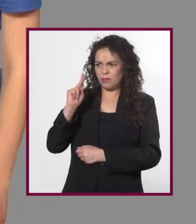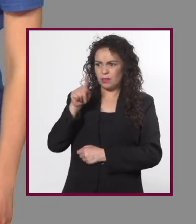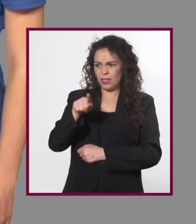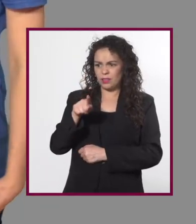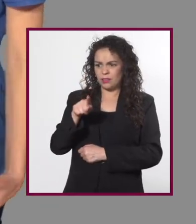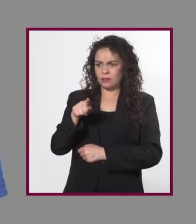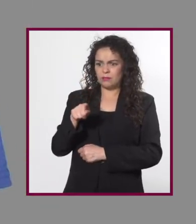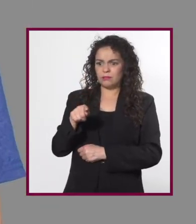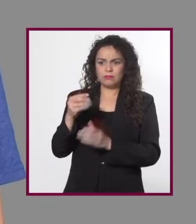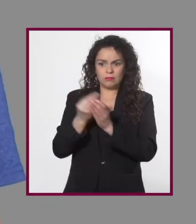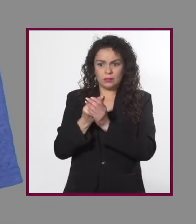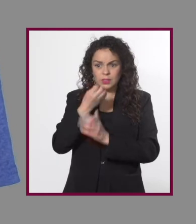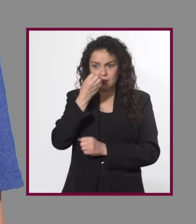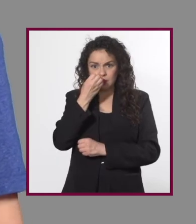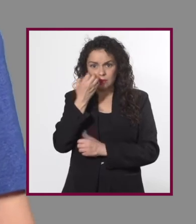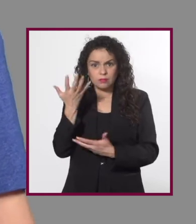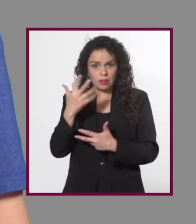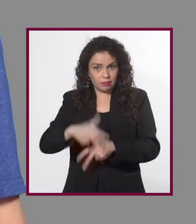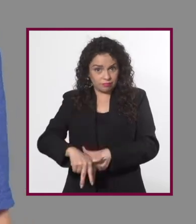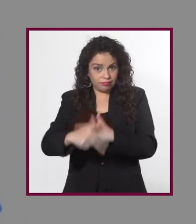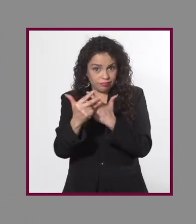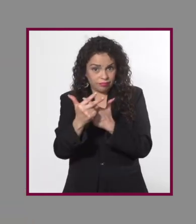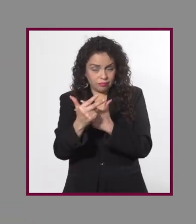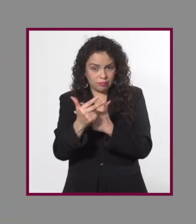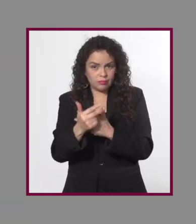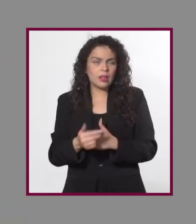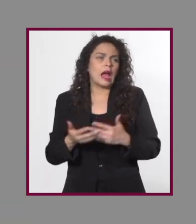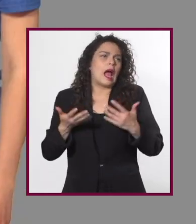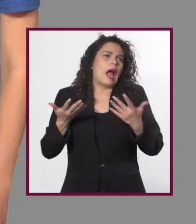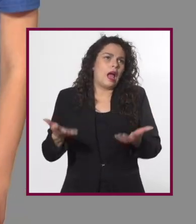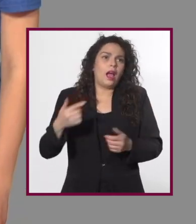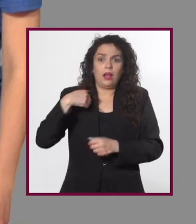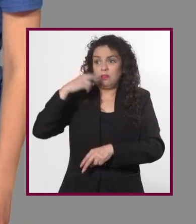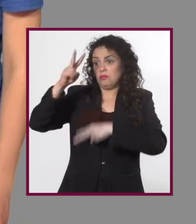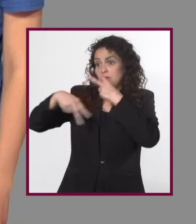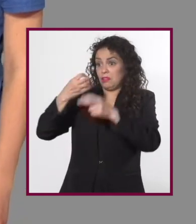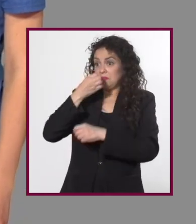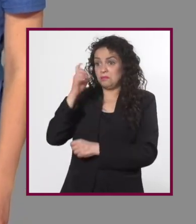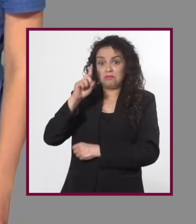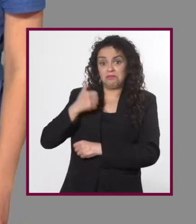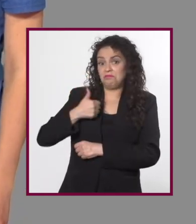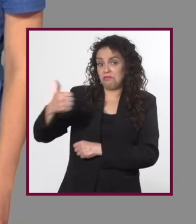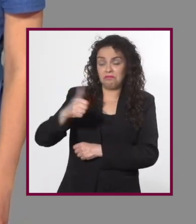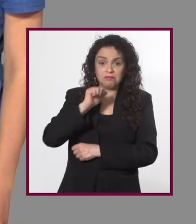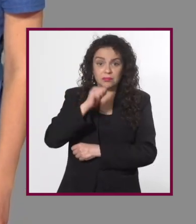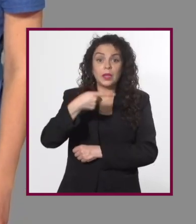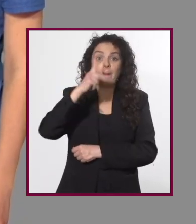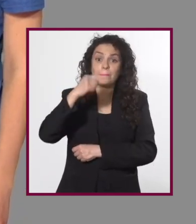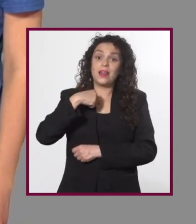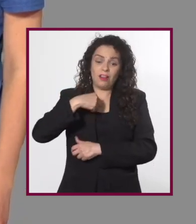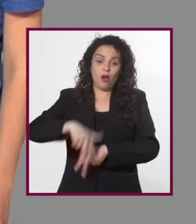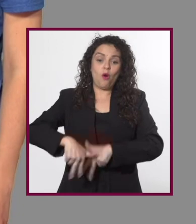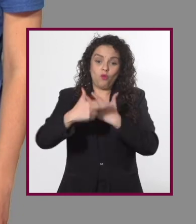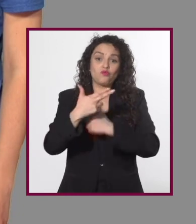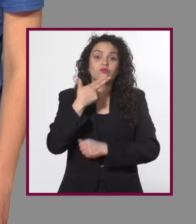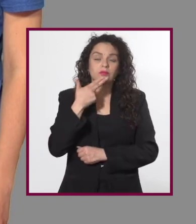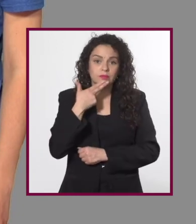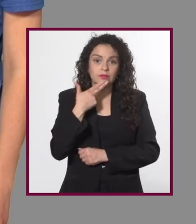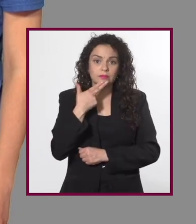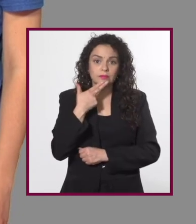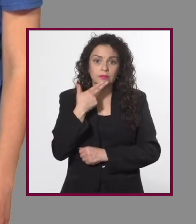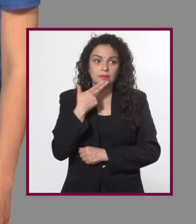Oye, pero ¿y si las clases son a distancia? Ah, bueno, ahí no me desplazo a la escuela, pero todo lo hago en